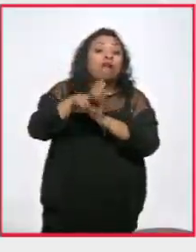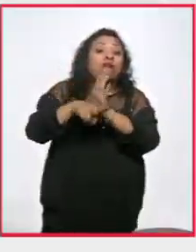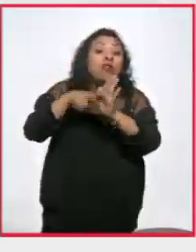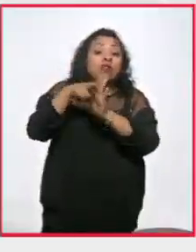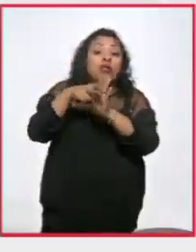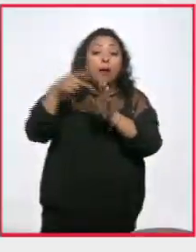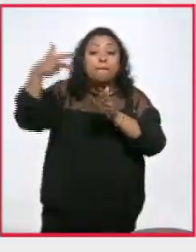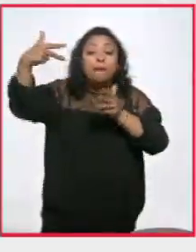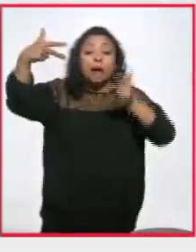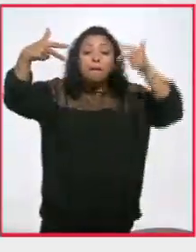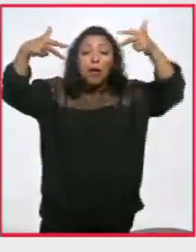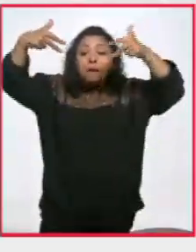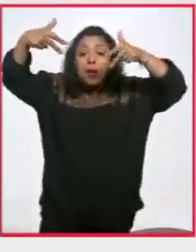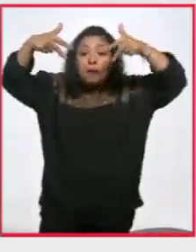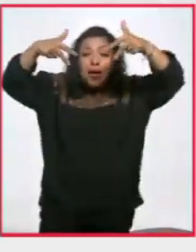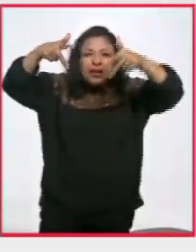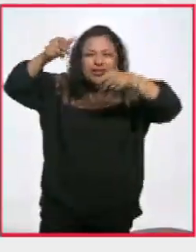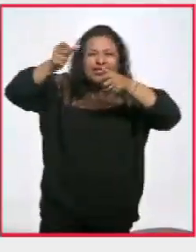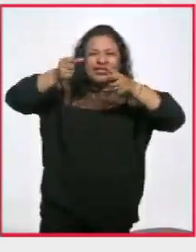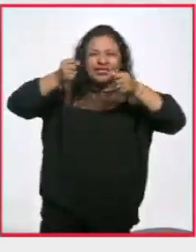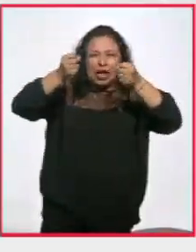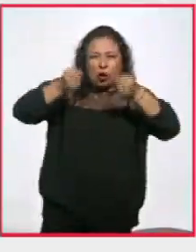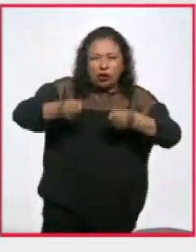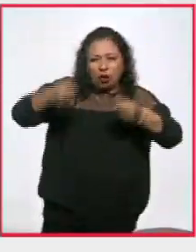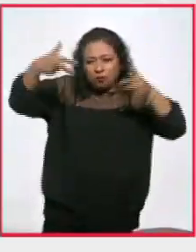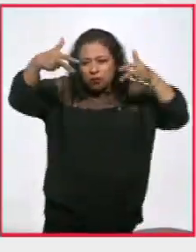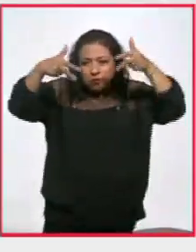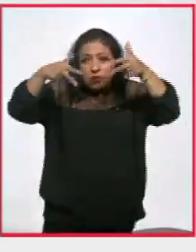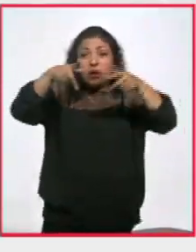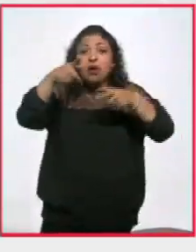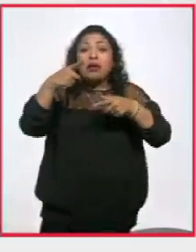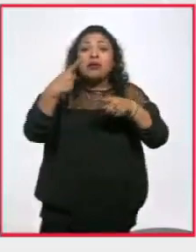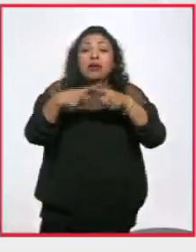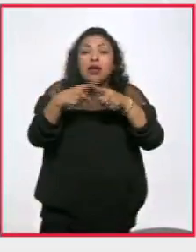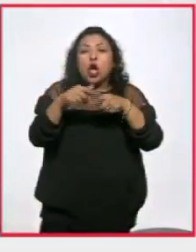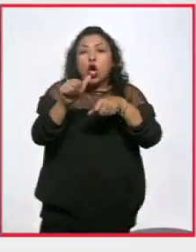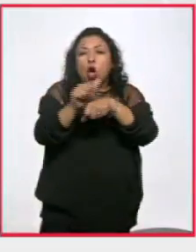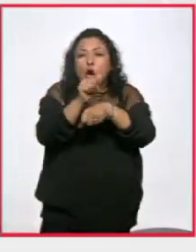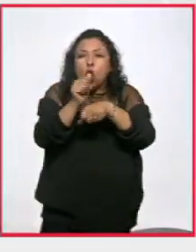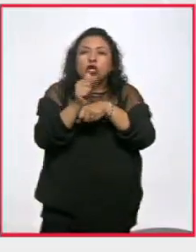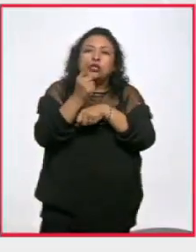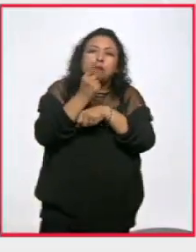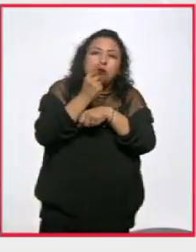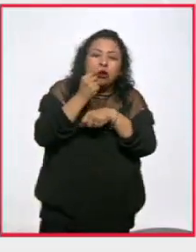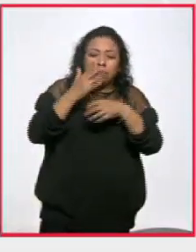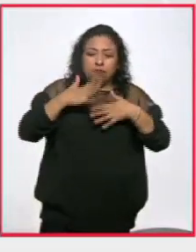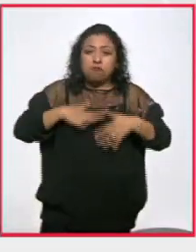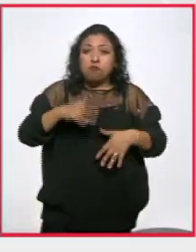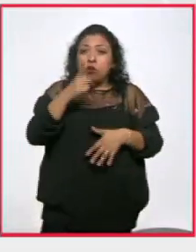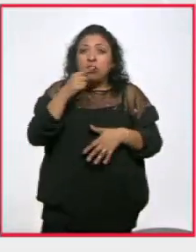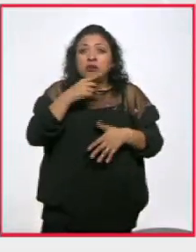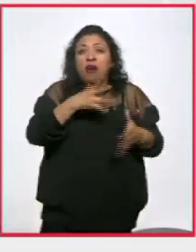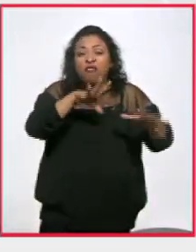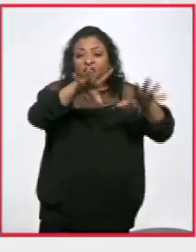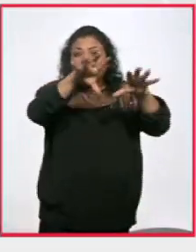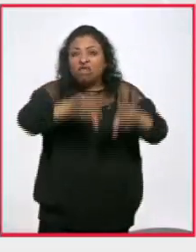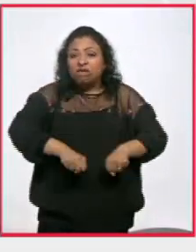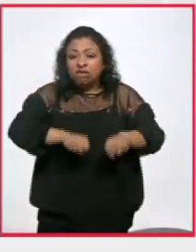las cámaras de seguridad en donde patrullas y uniformados se llevaron a nuestros hijos.